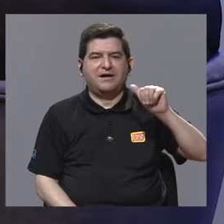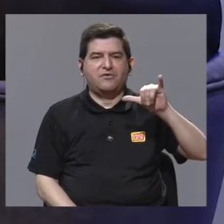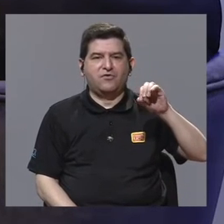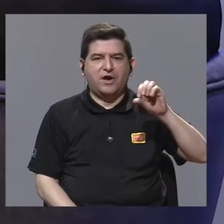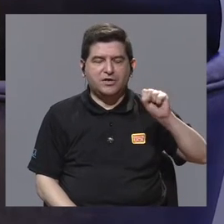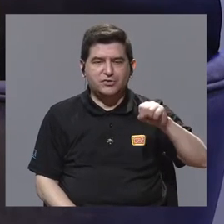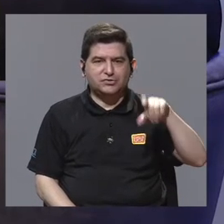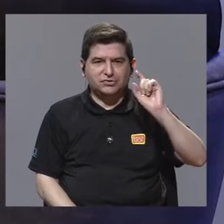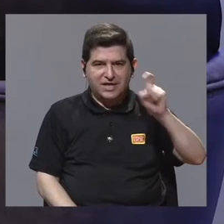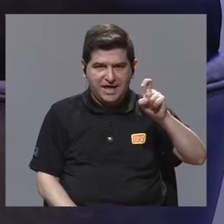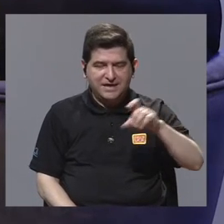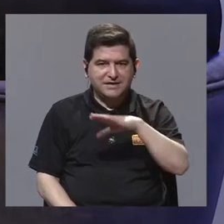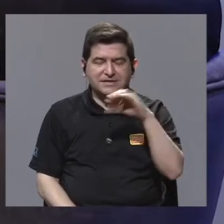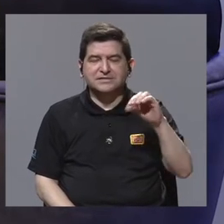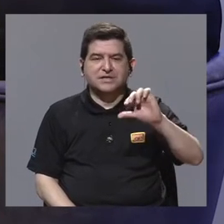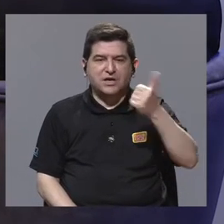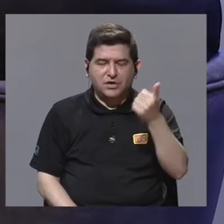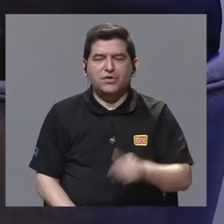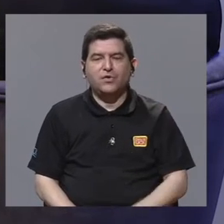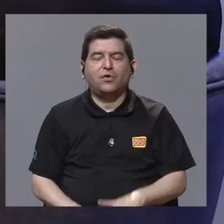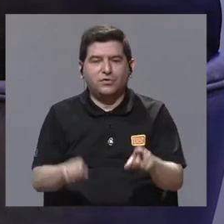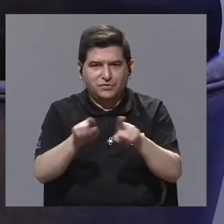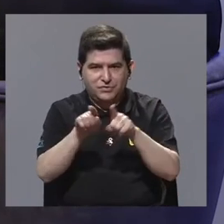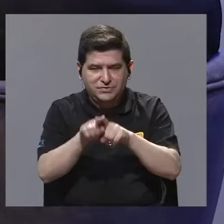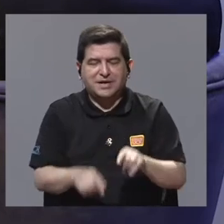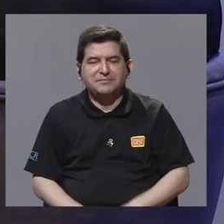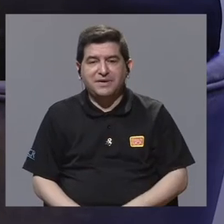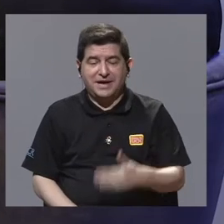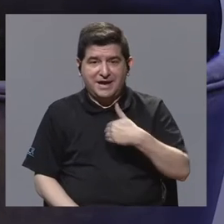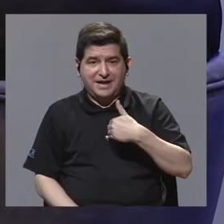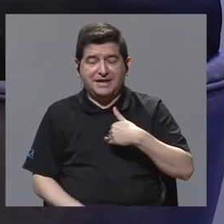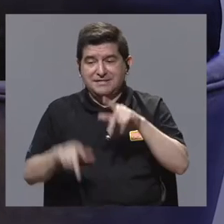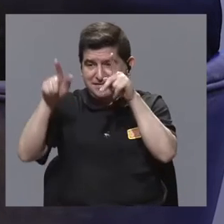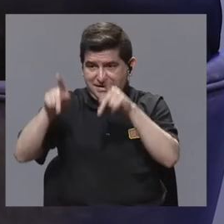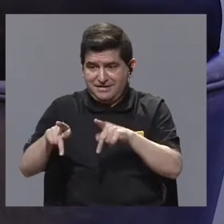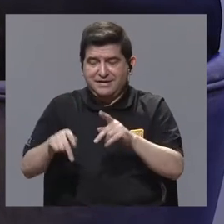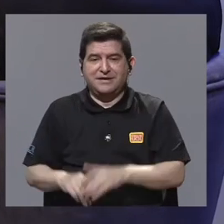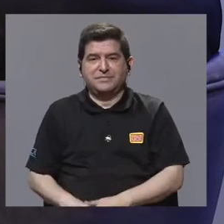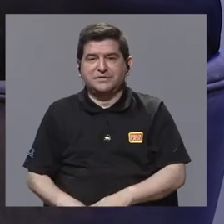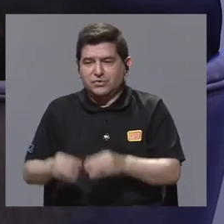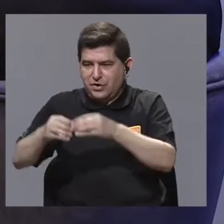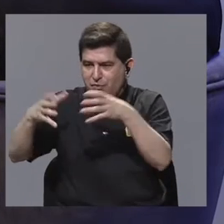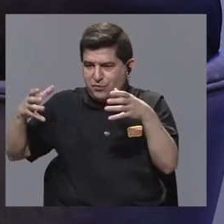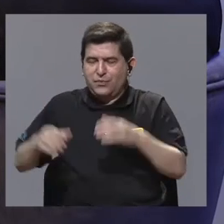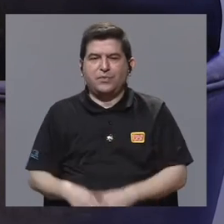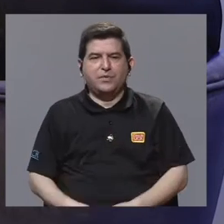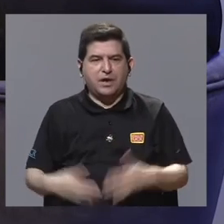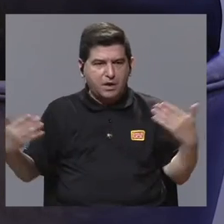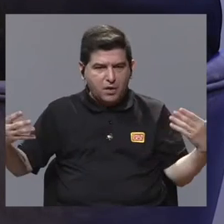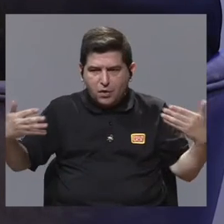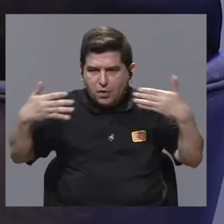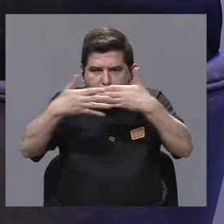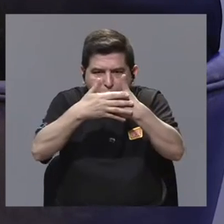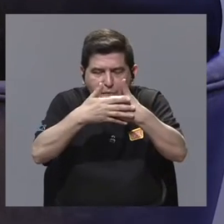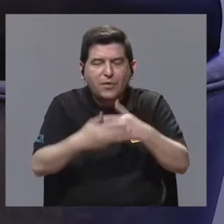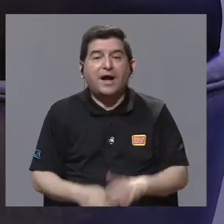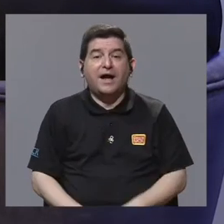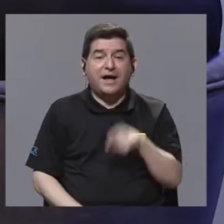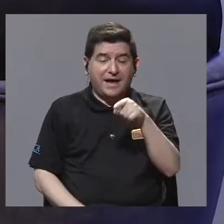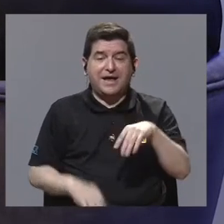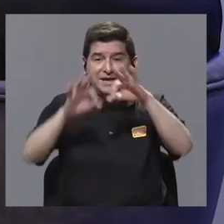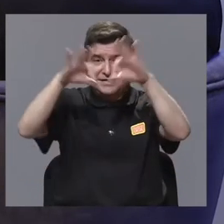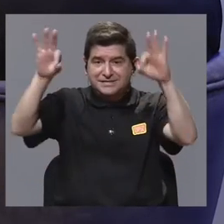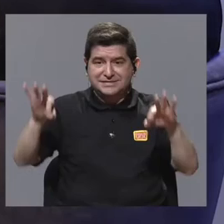y la del PET, que es la radiación que viene del paciente. Se fusionan las dos imágenes y se pueden obtener imágenes en